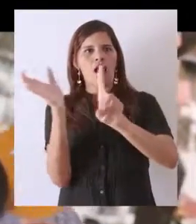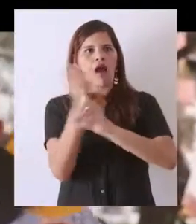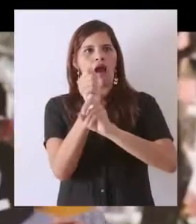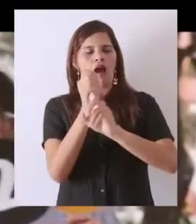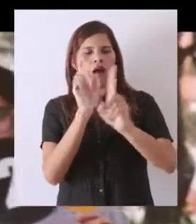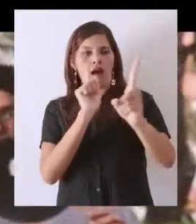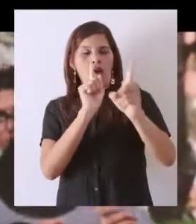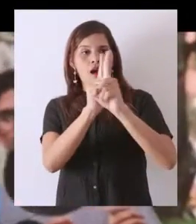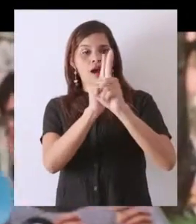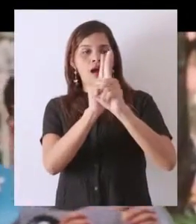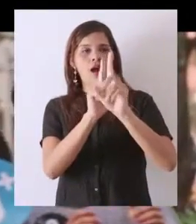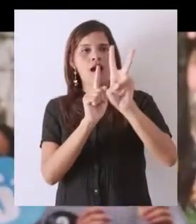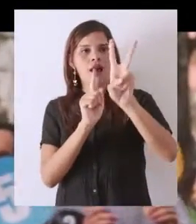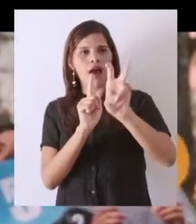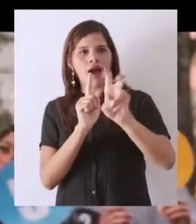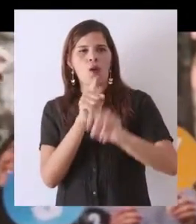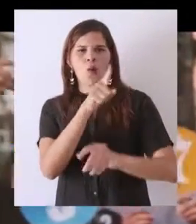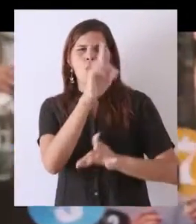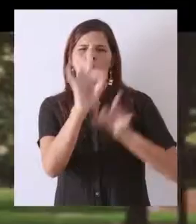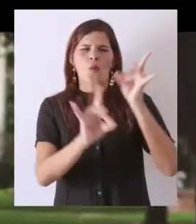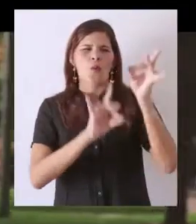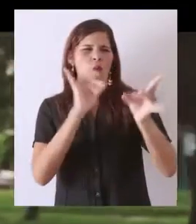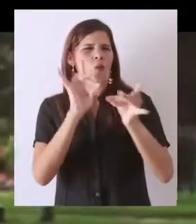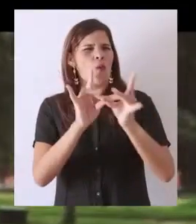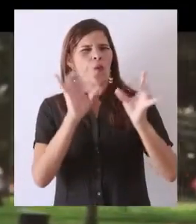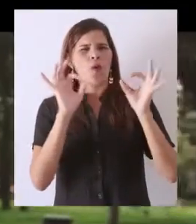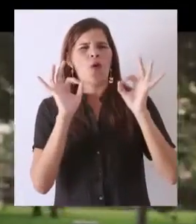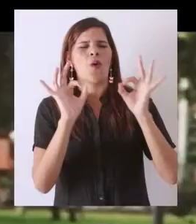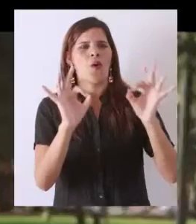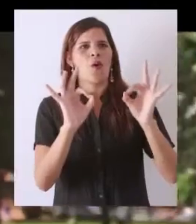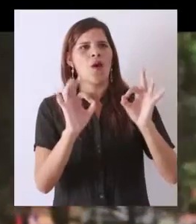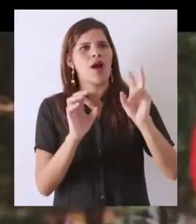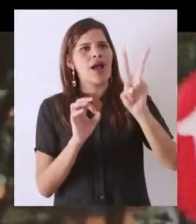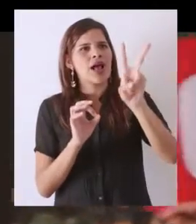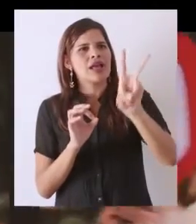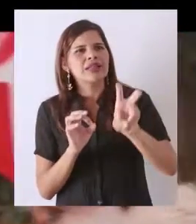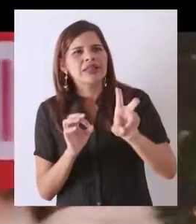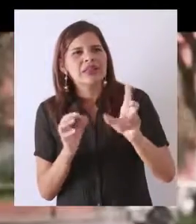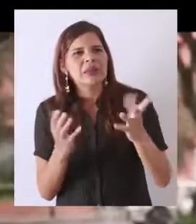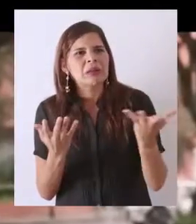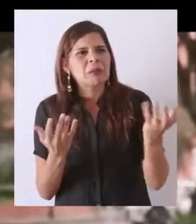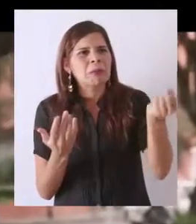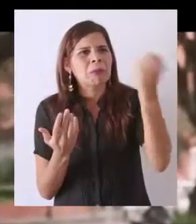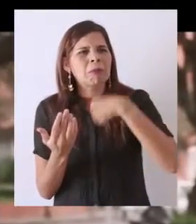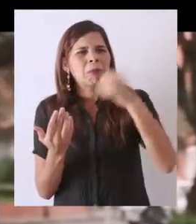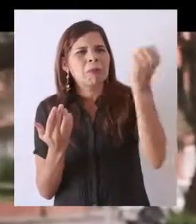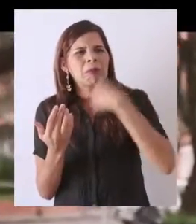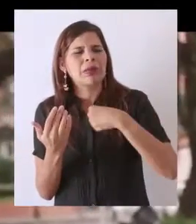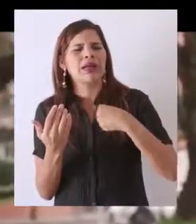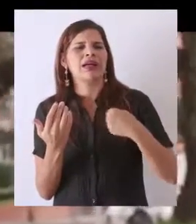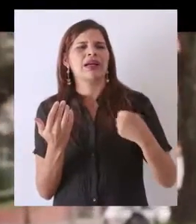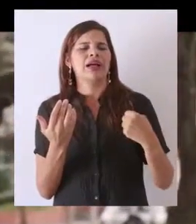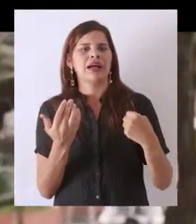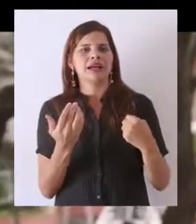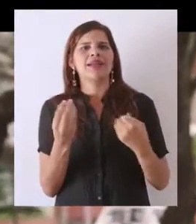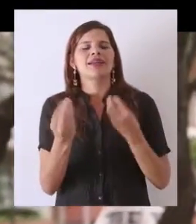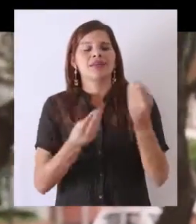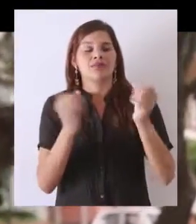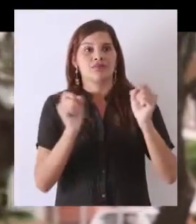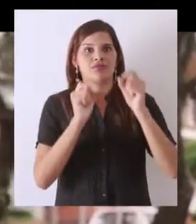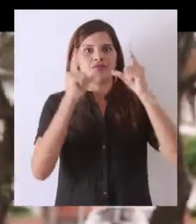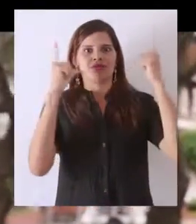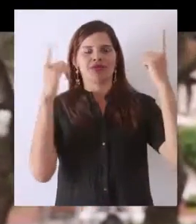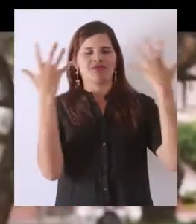se encuentra con el número 7 que para ella sería como el ideal perfecto pero resulta que este 7 no le presta ningún tipo de atención